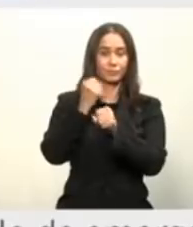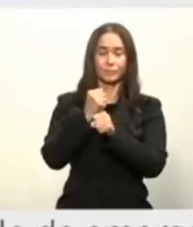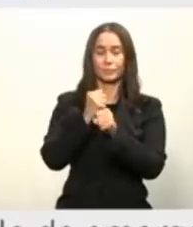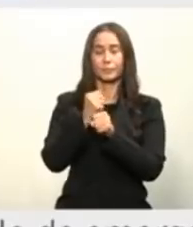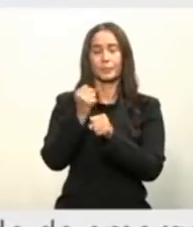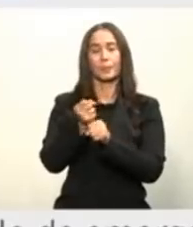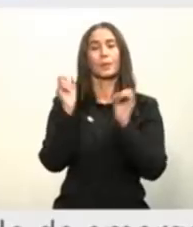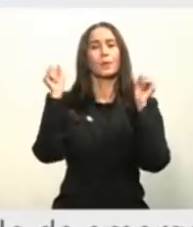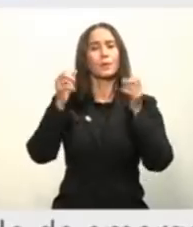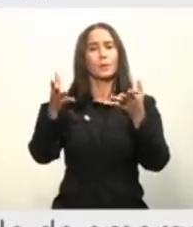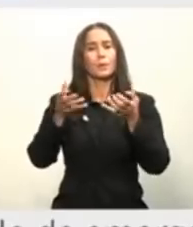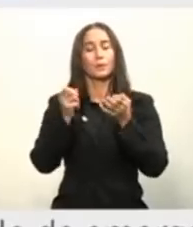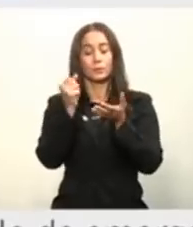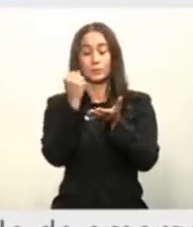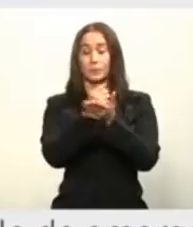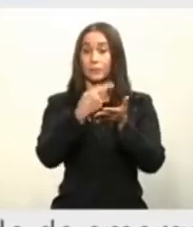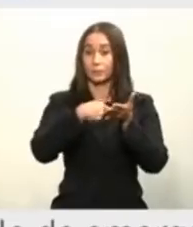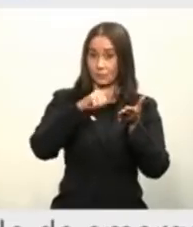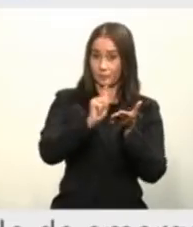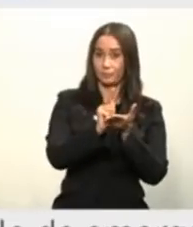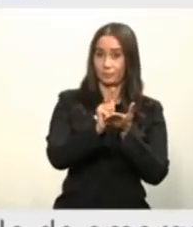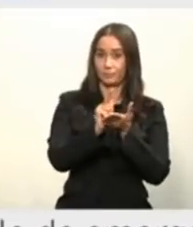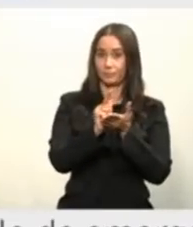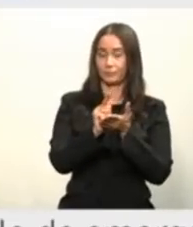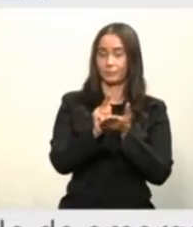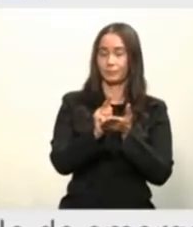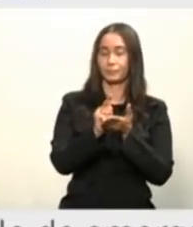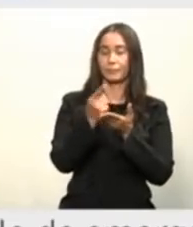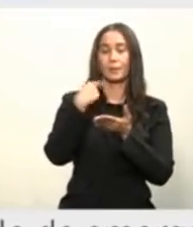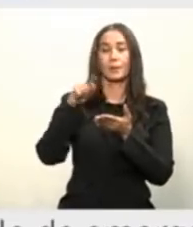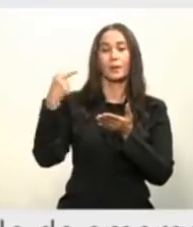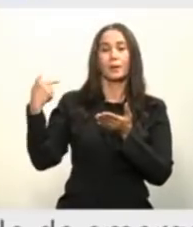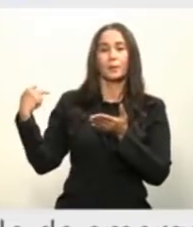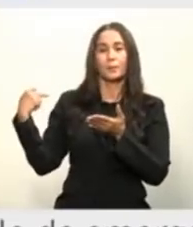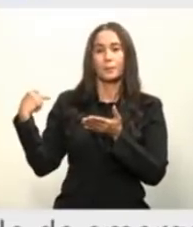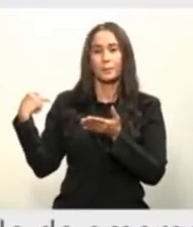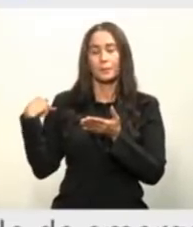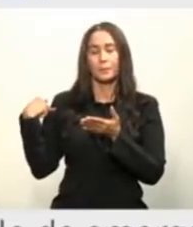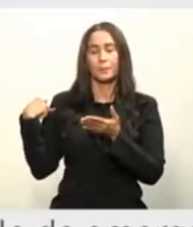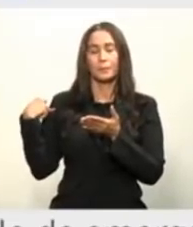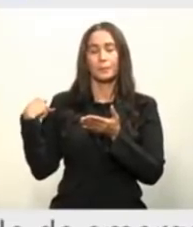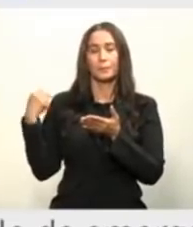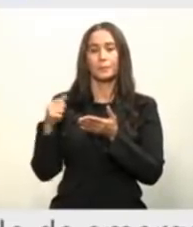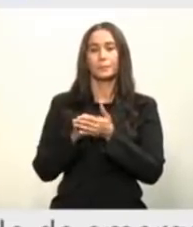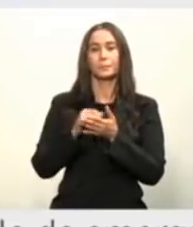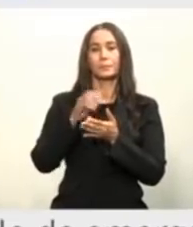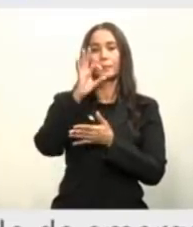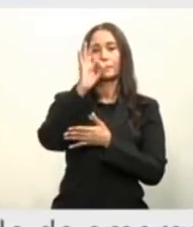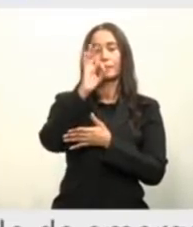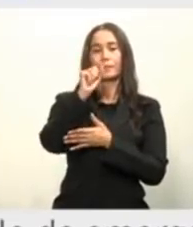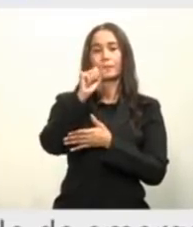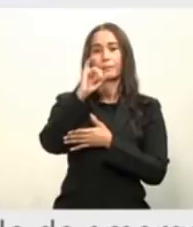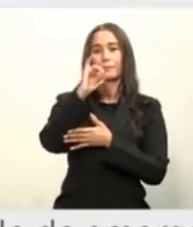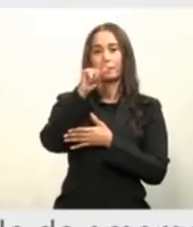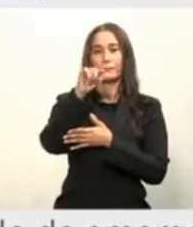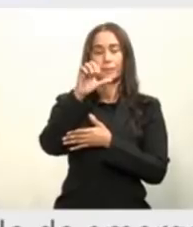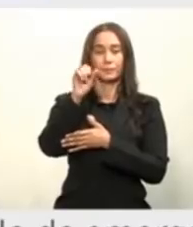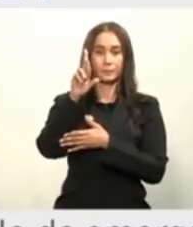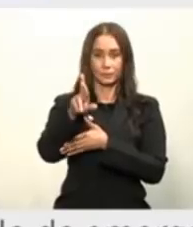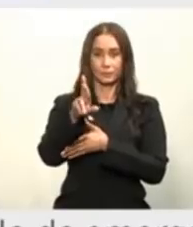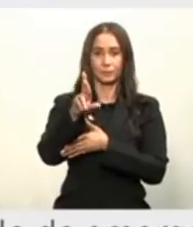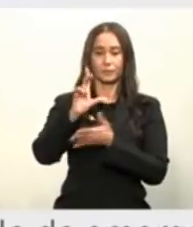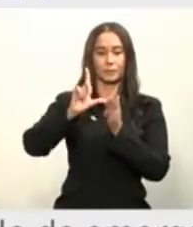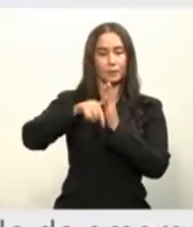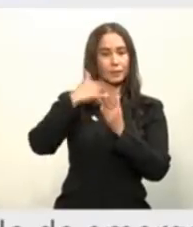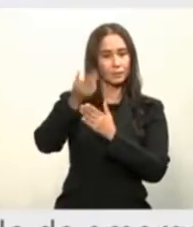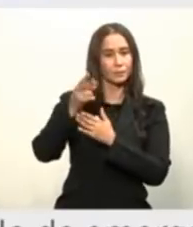se consiguió la aprobación para la vacuna Pfizer. Y luego,